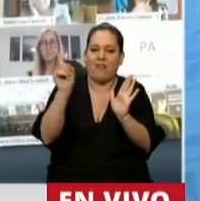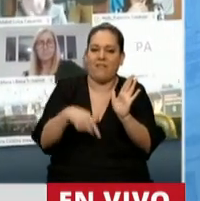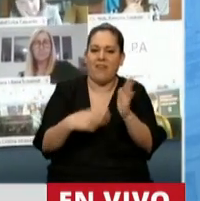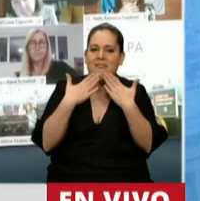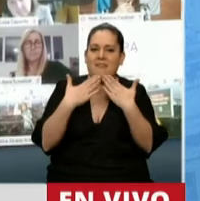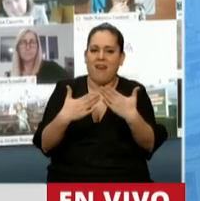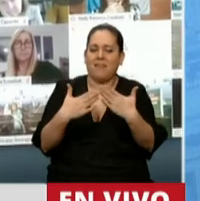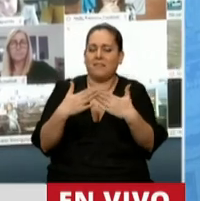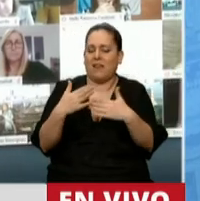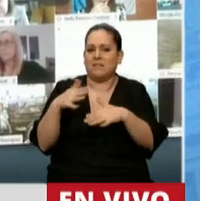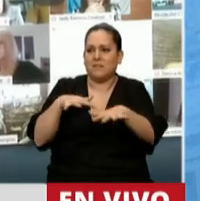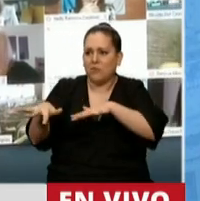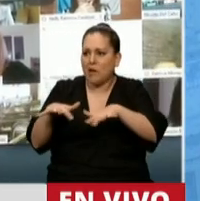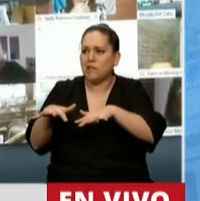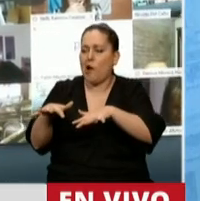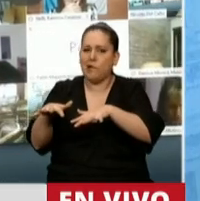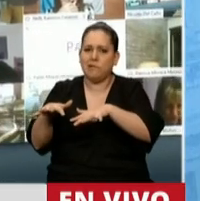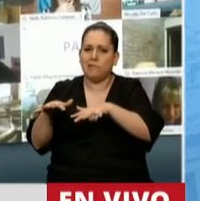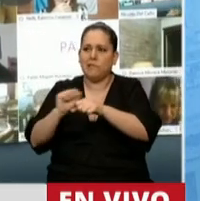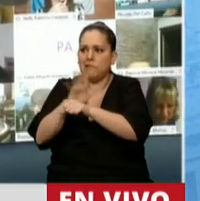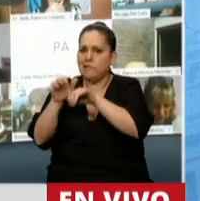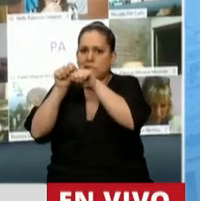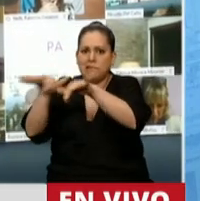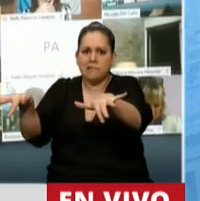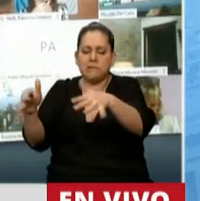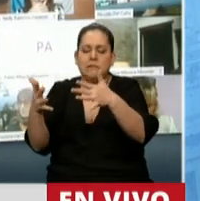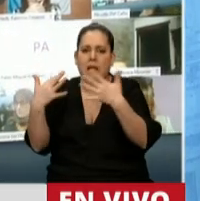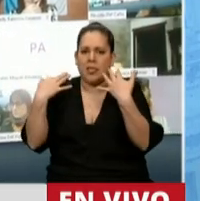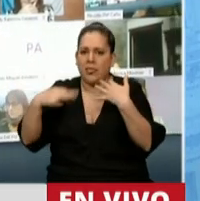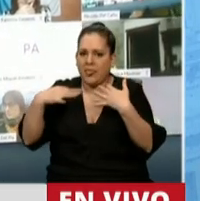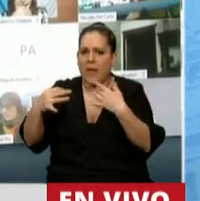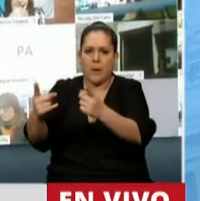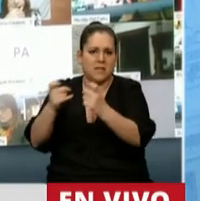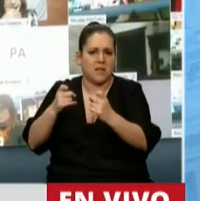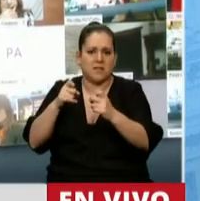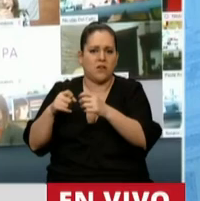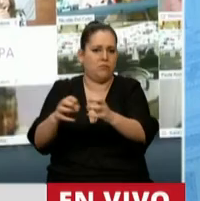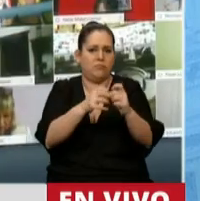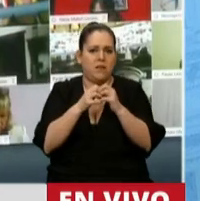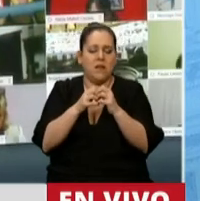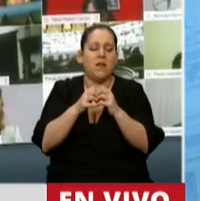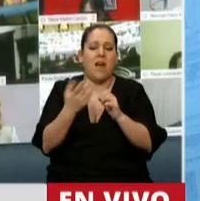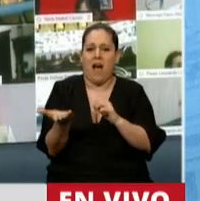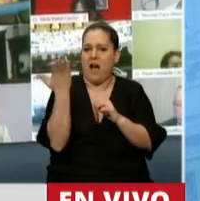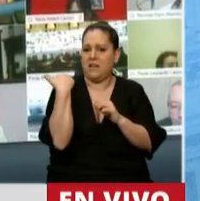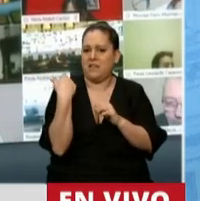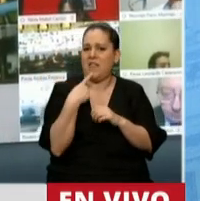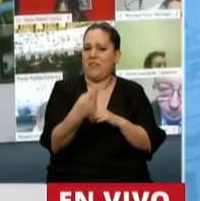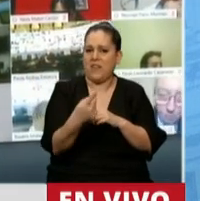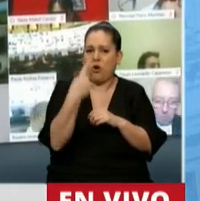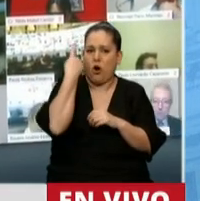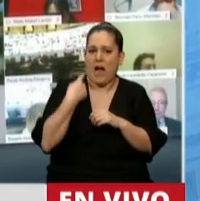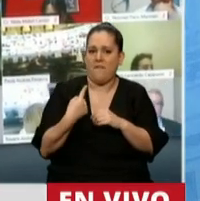circunstancias agravadas que trajo la pandemia y que hace urgente y necesario. Y que resta, como dijo ayer el señor jefe de